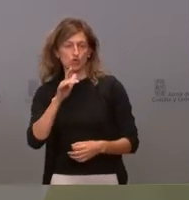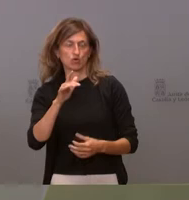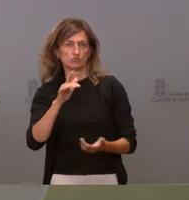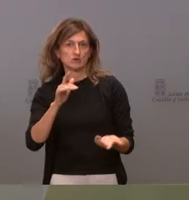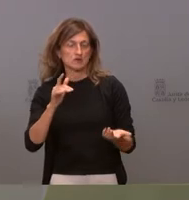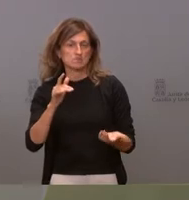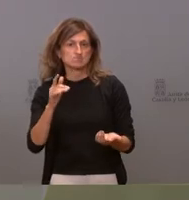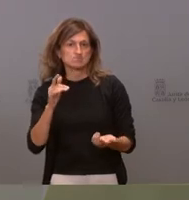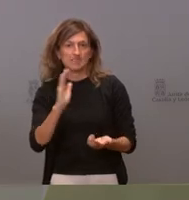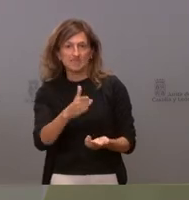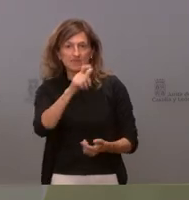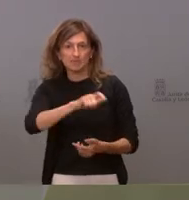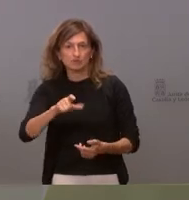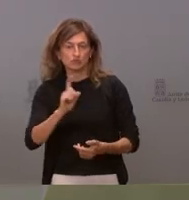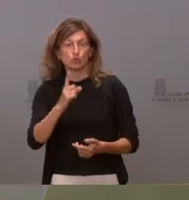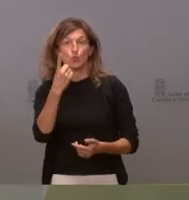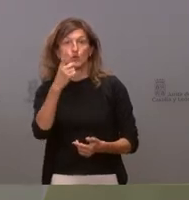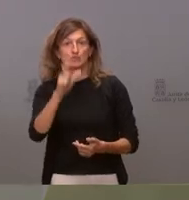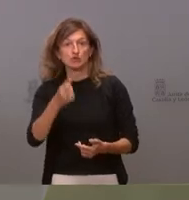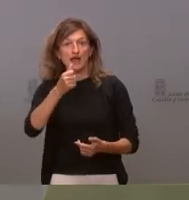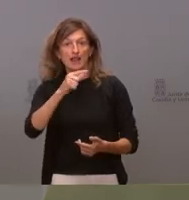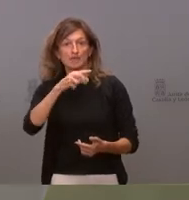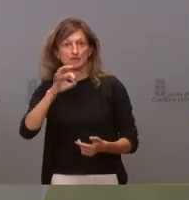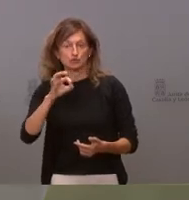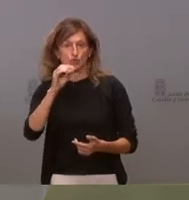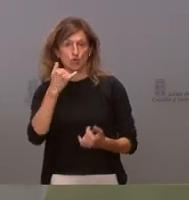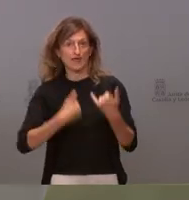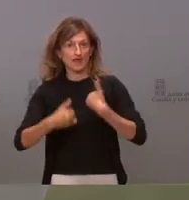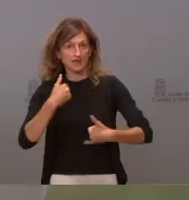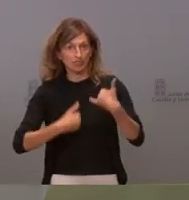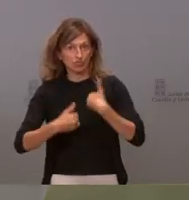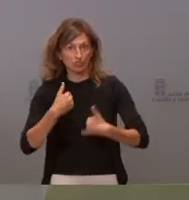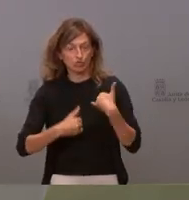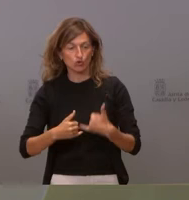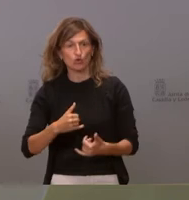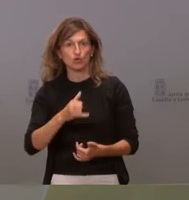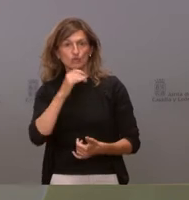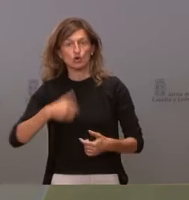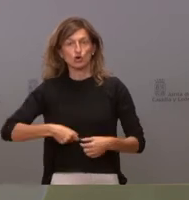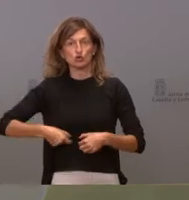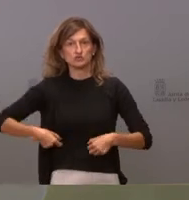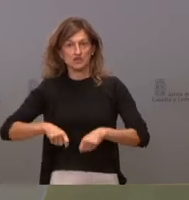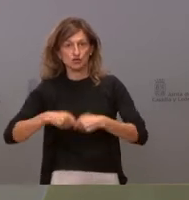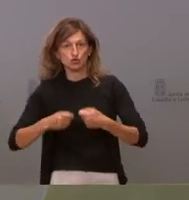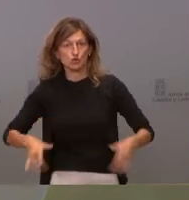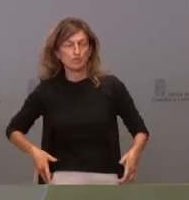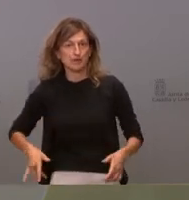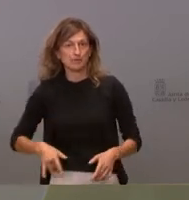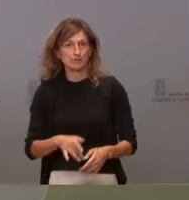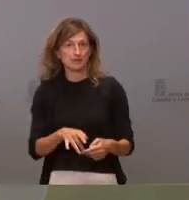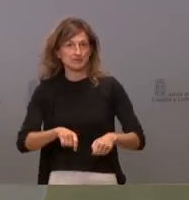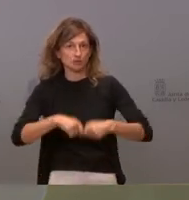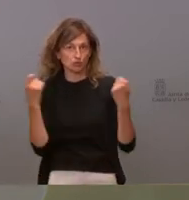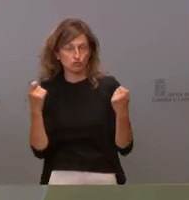únicamente Alberto, uno de los miembros del operativo, que resultó herido y que, bueno, pues con una costilla rota y una fractura de pelvis se recupera,